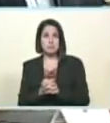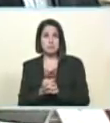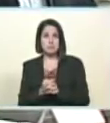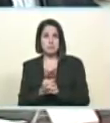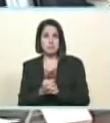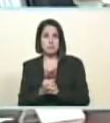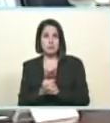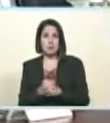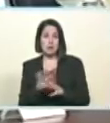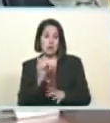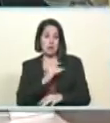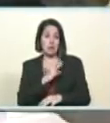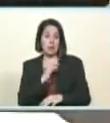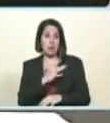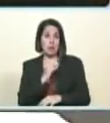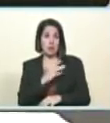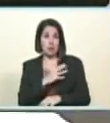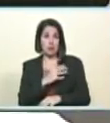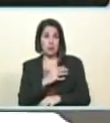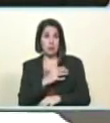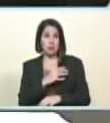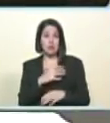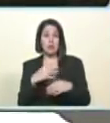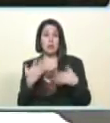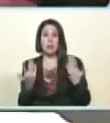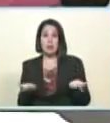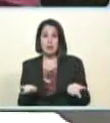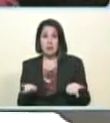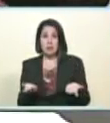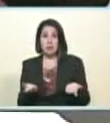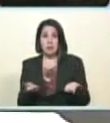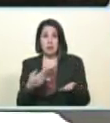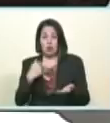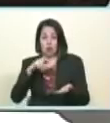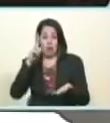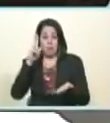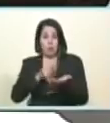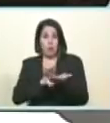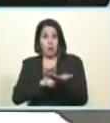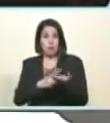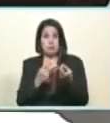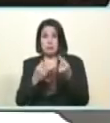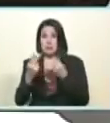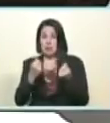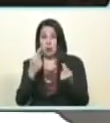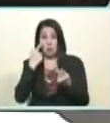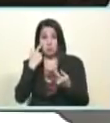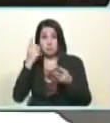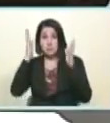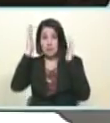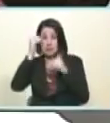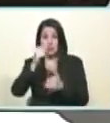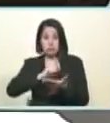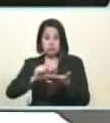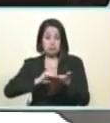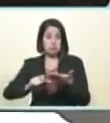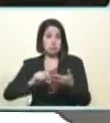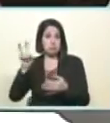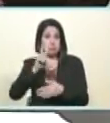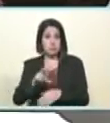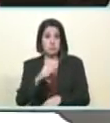carne de la patria por eso es que he aprobado los recursos atención toma nota Venezuela